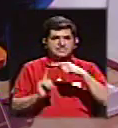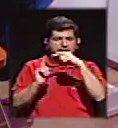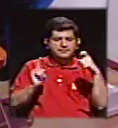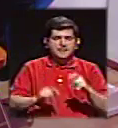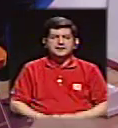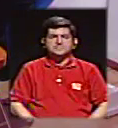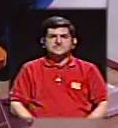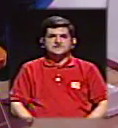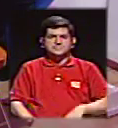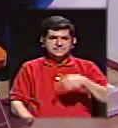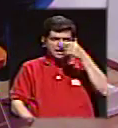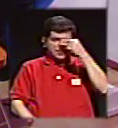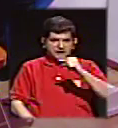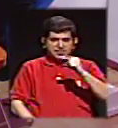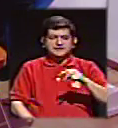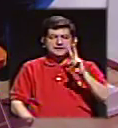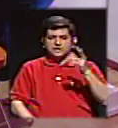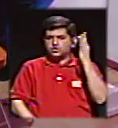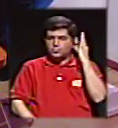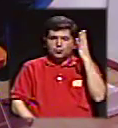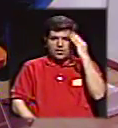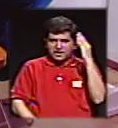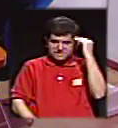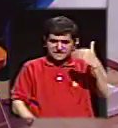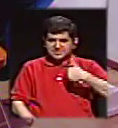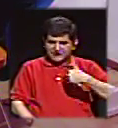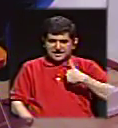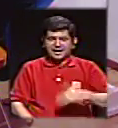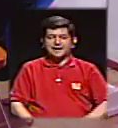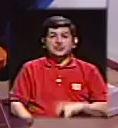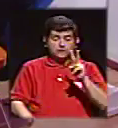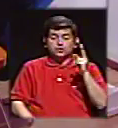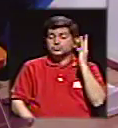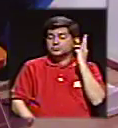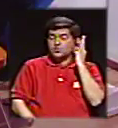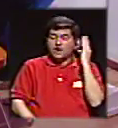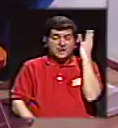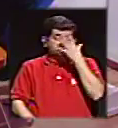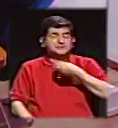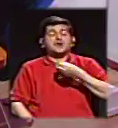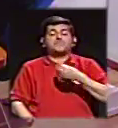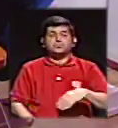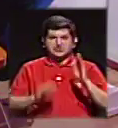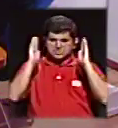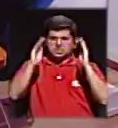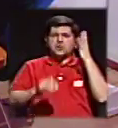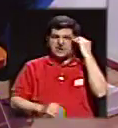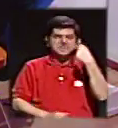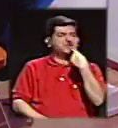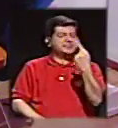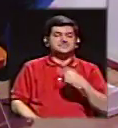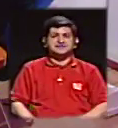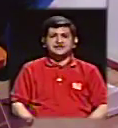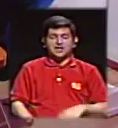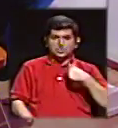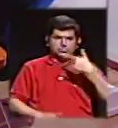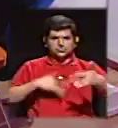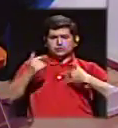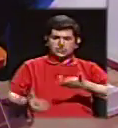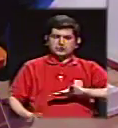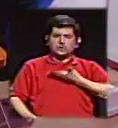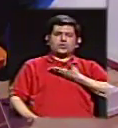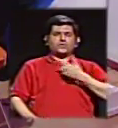dos hermosas mujeres con gran experiencia. Oigan, dos hermosas mujeres. Ah, eso me hace sentir